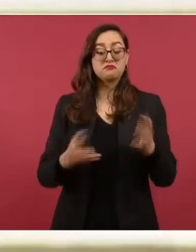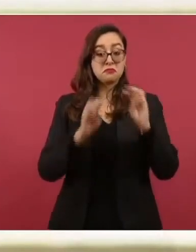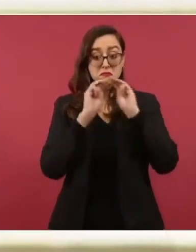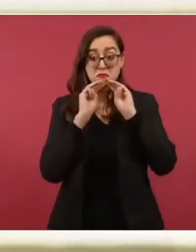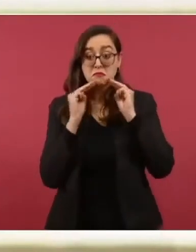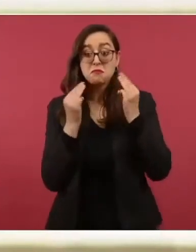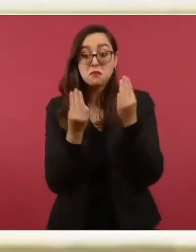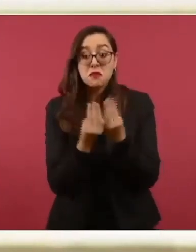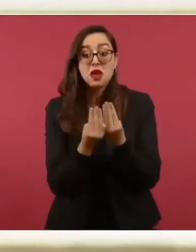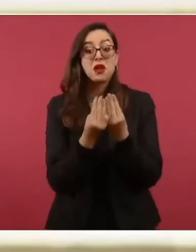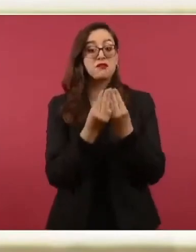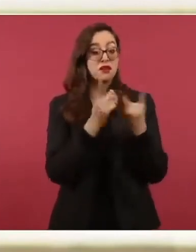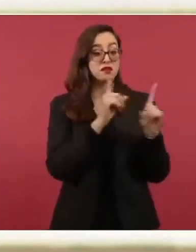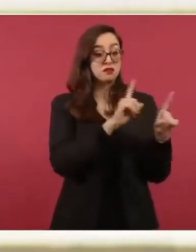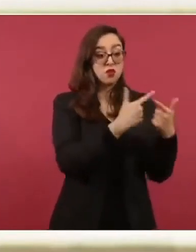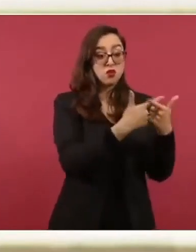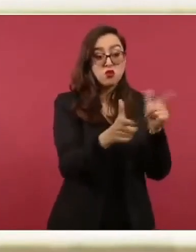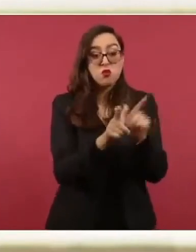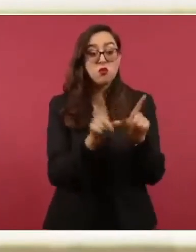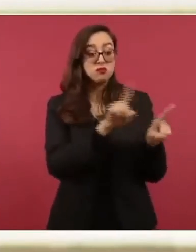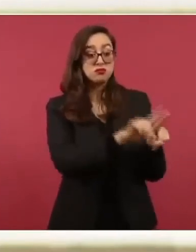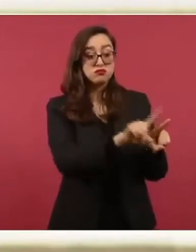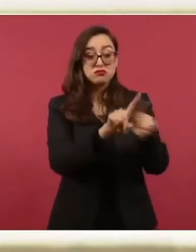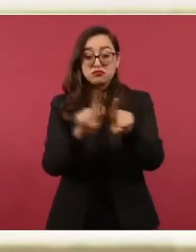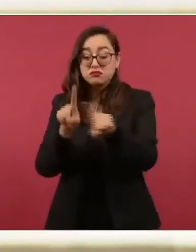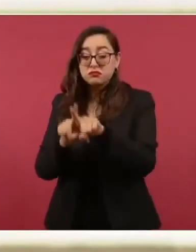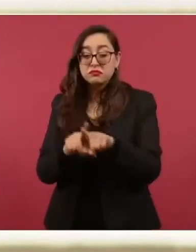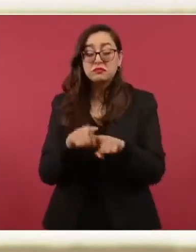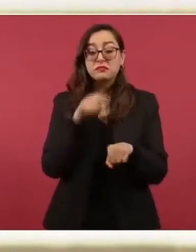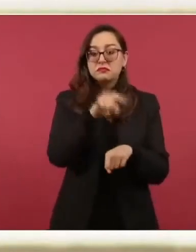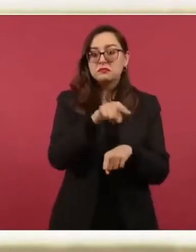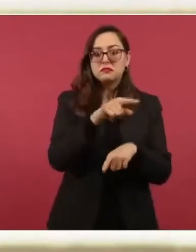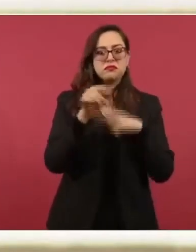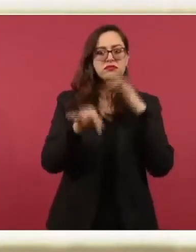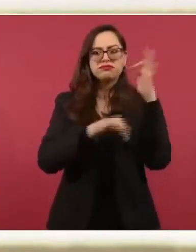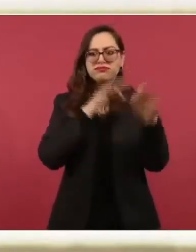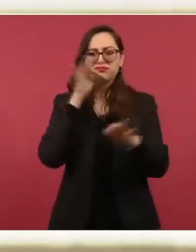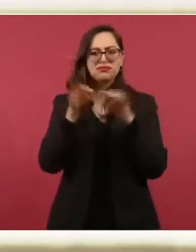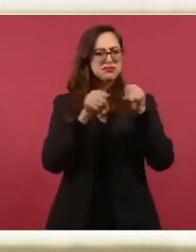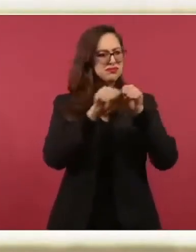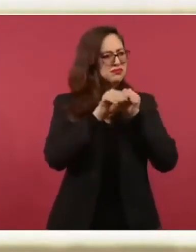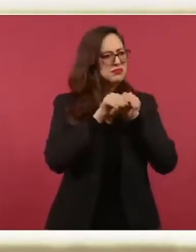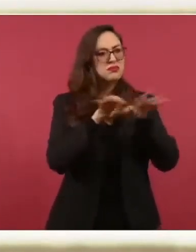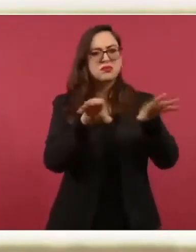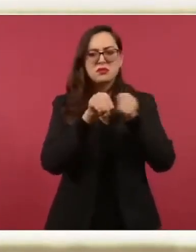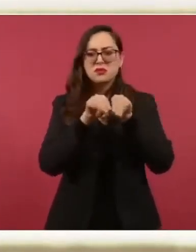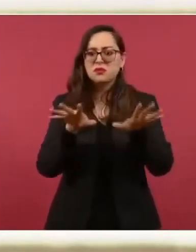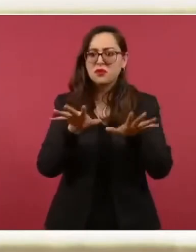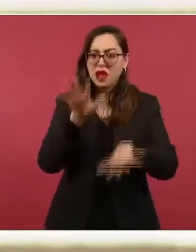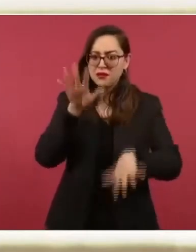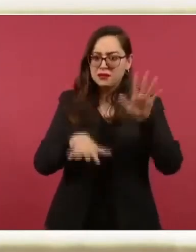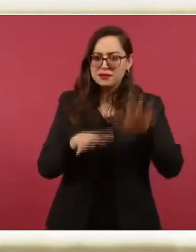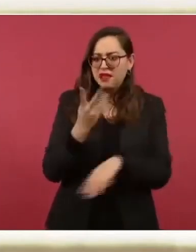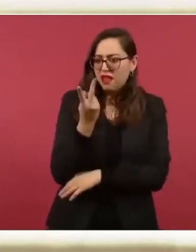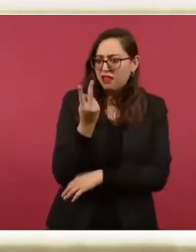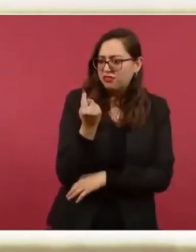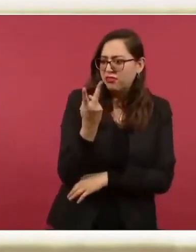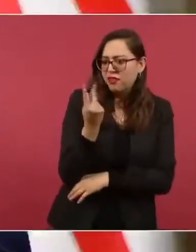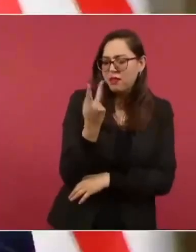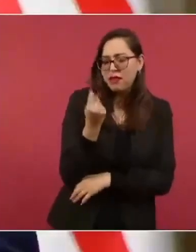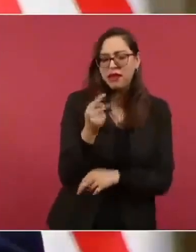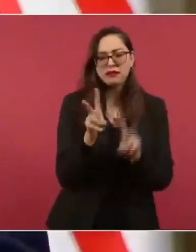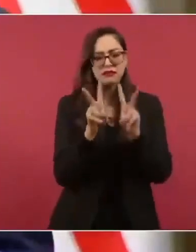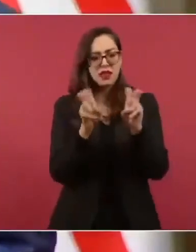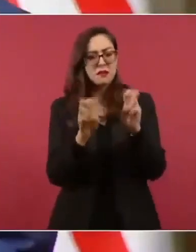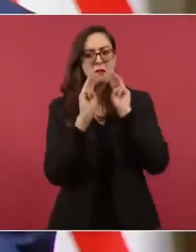Hay hasta series sobre la delincuencia